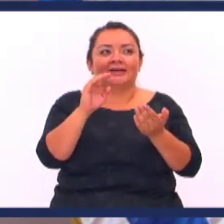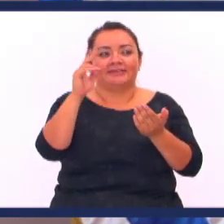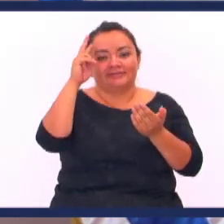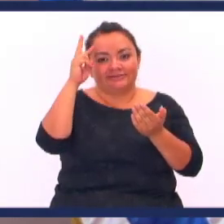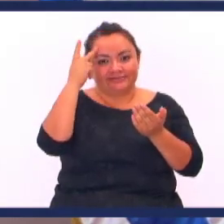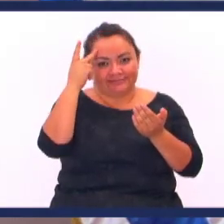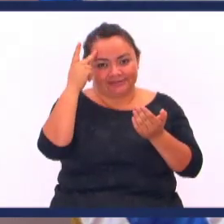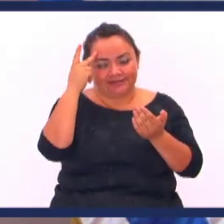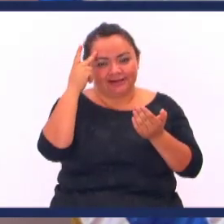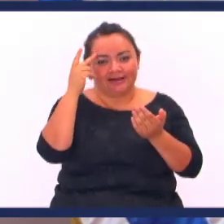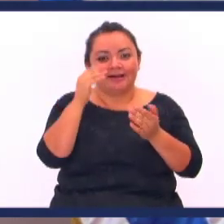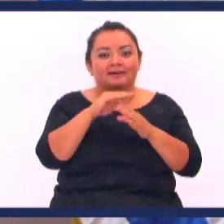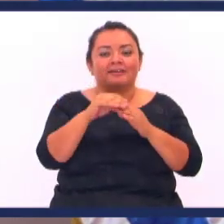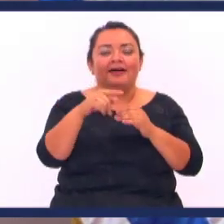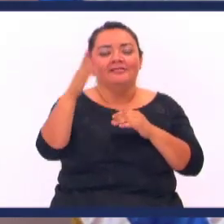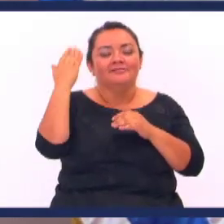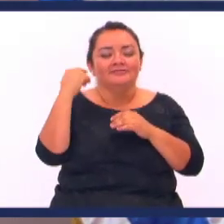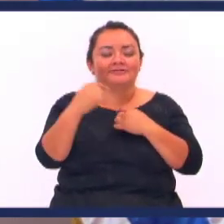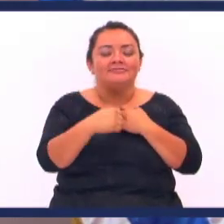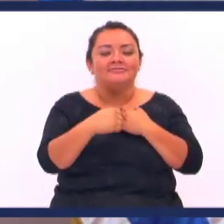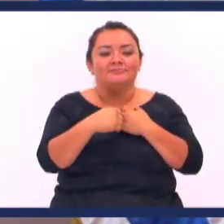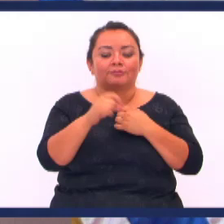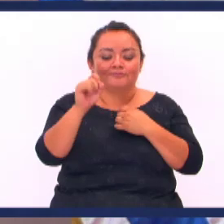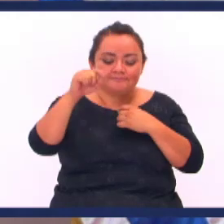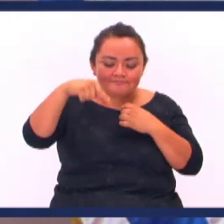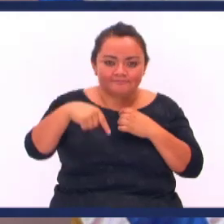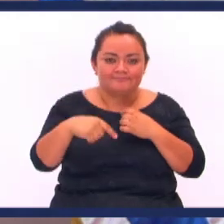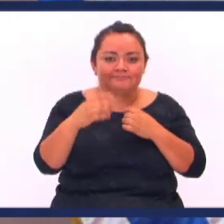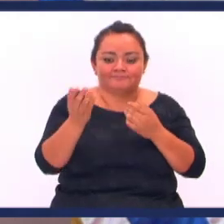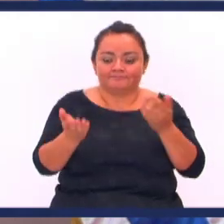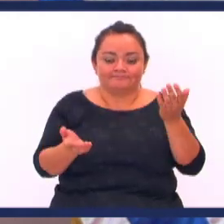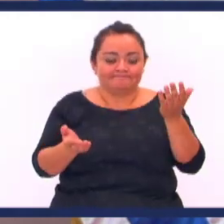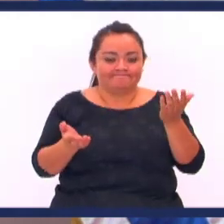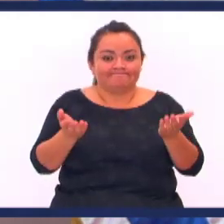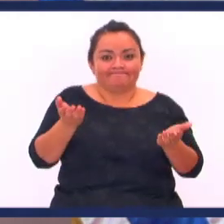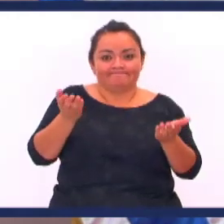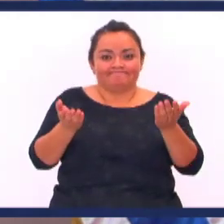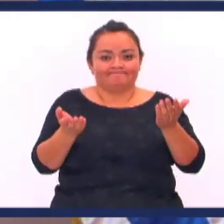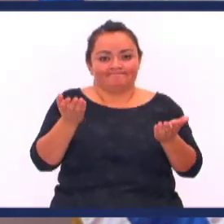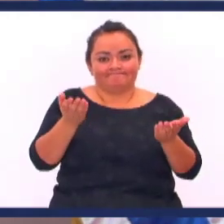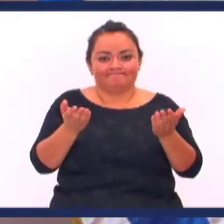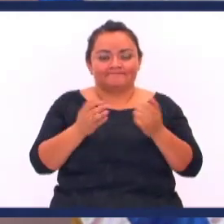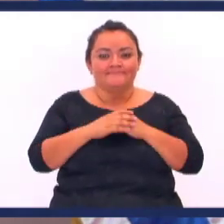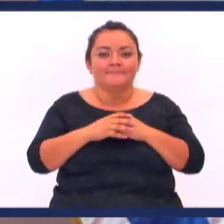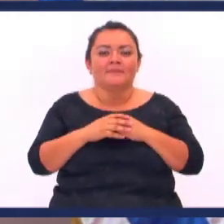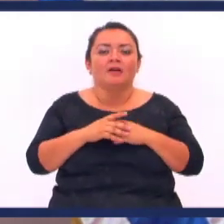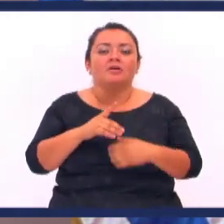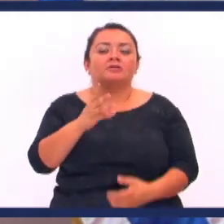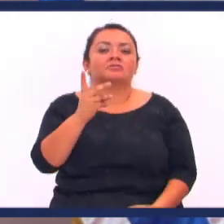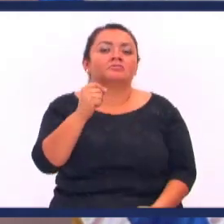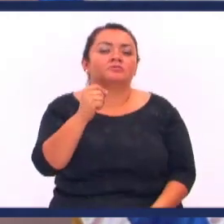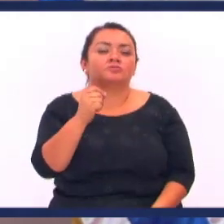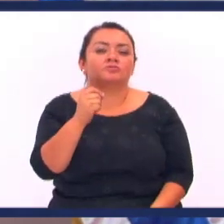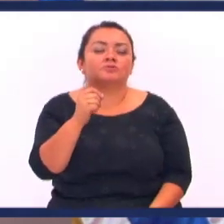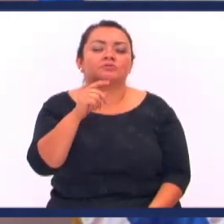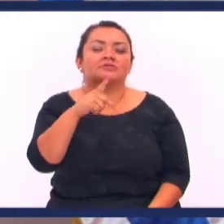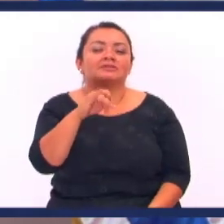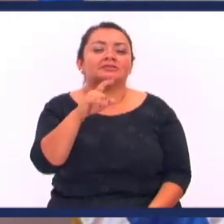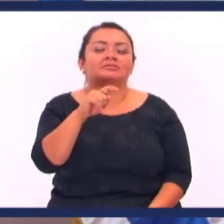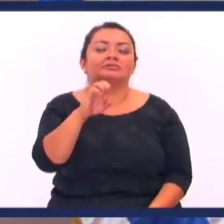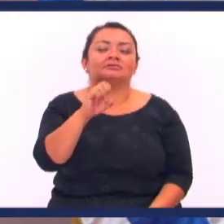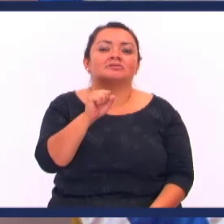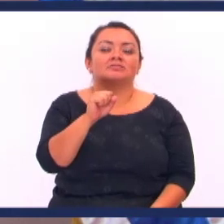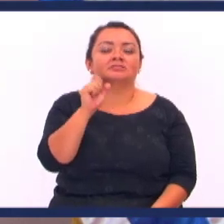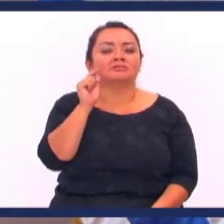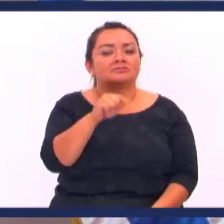Y karate Era una semilla Que se utilizaba En aquel entonces Para pesar las cosas Y ahí viene la palabra De cuántos Karates O quilates